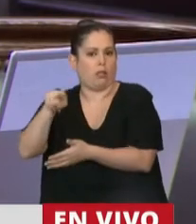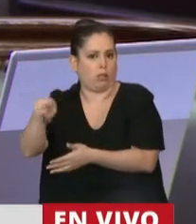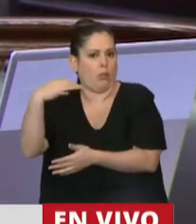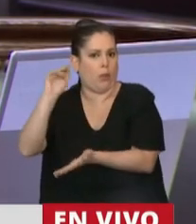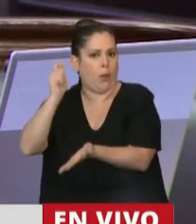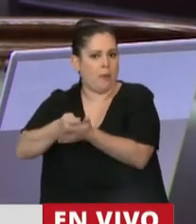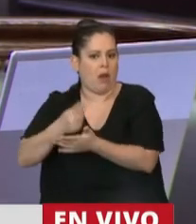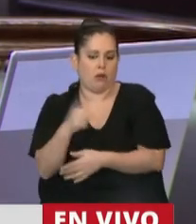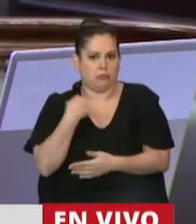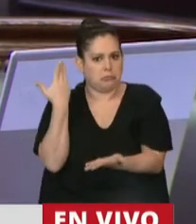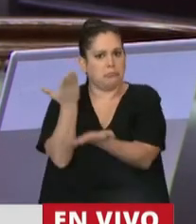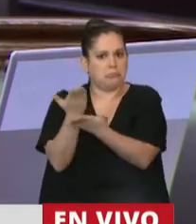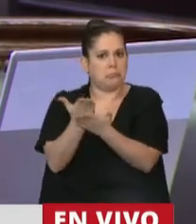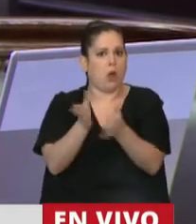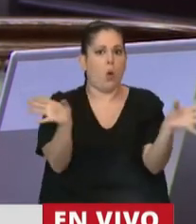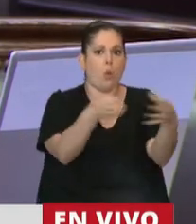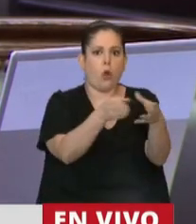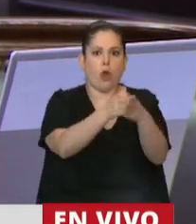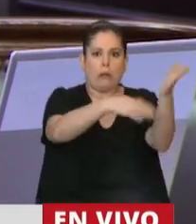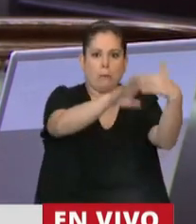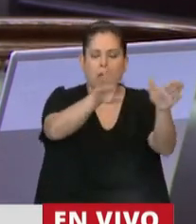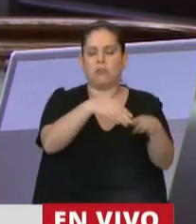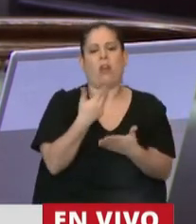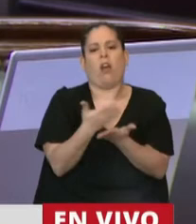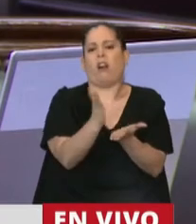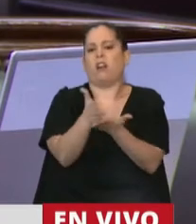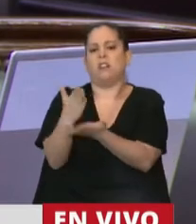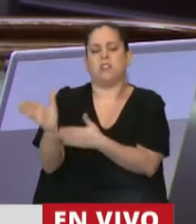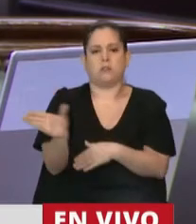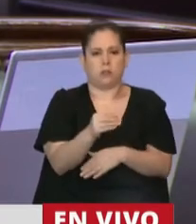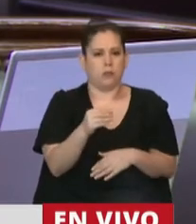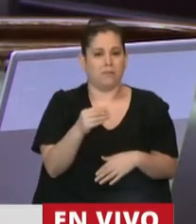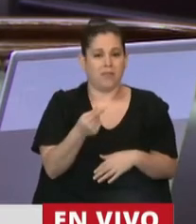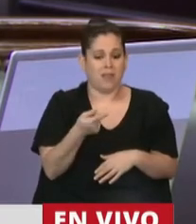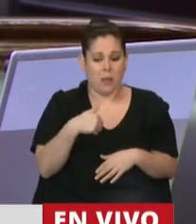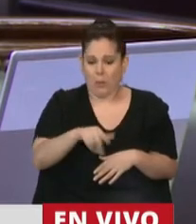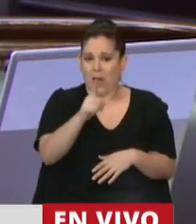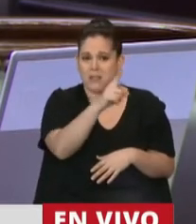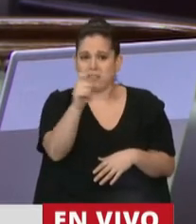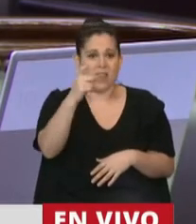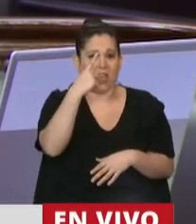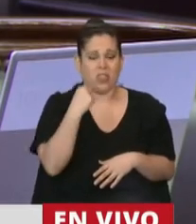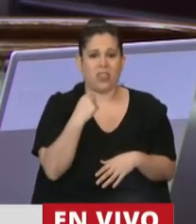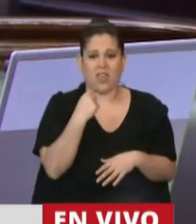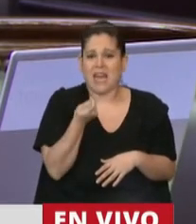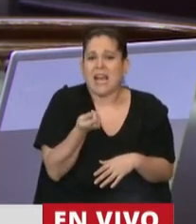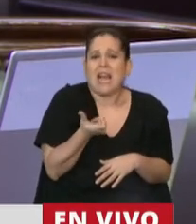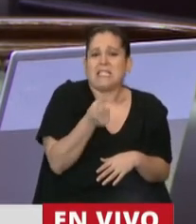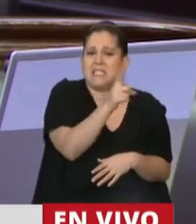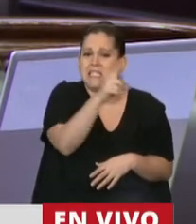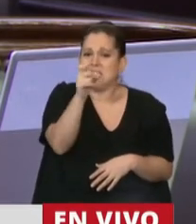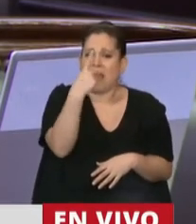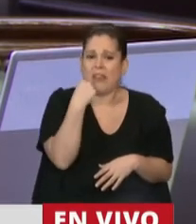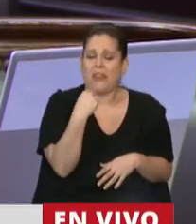mayoritarios rechazaron poner en discusión. Llevamos casi 100 días, casi 100 días de